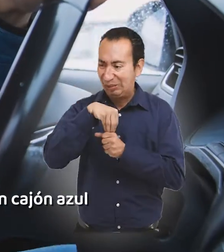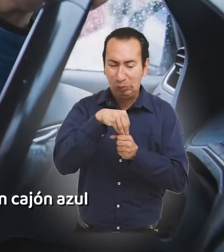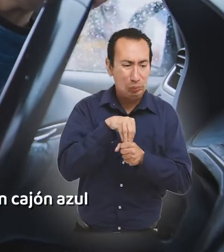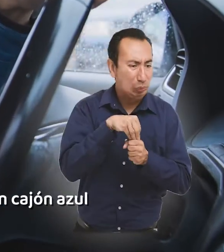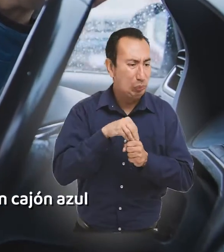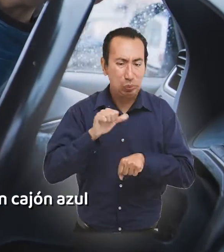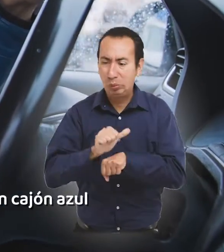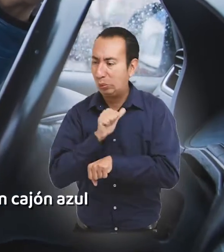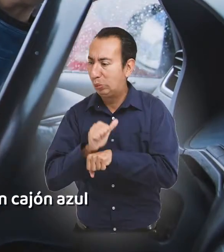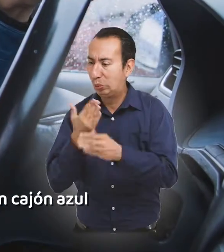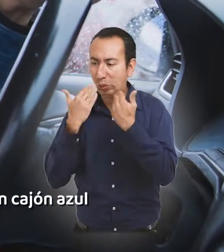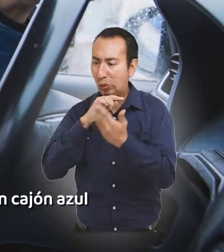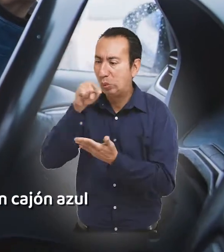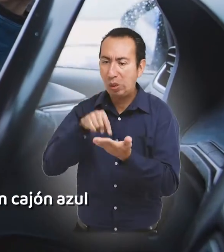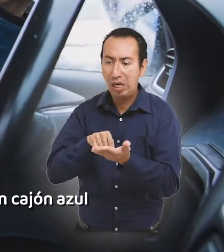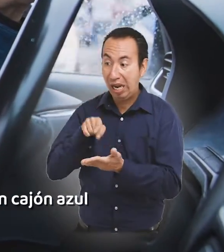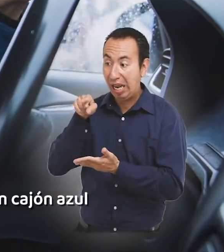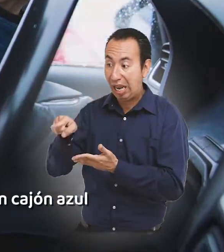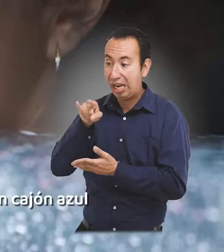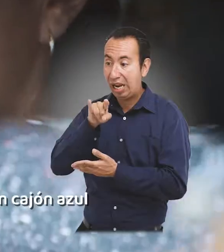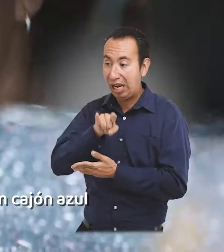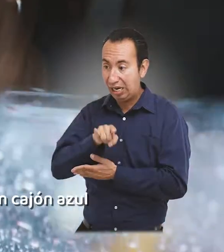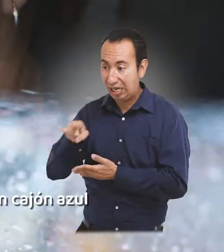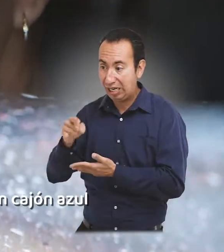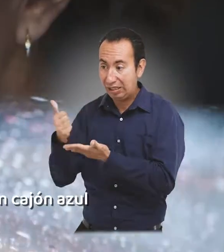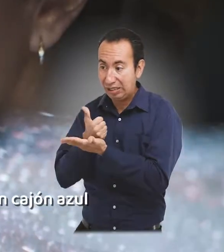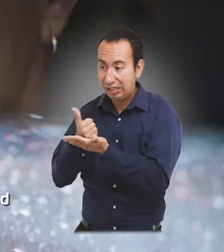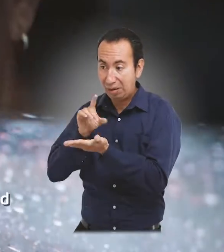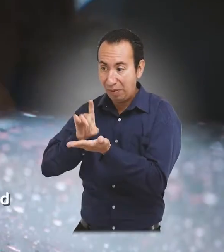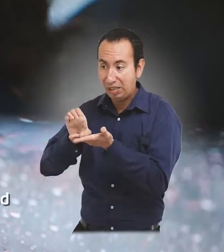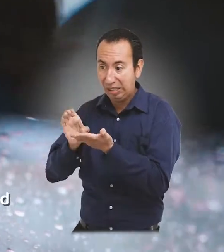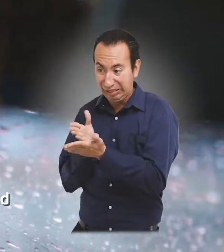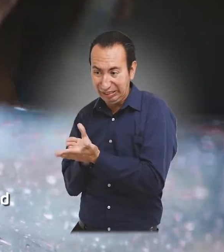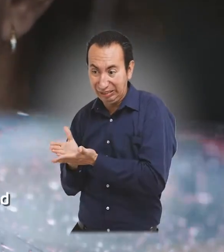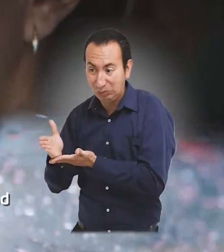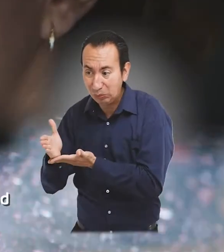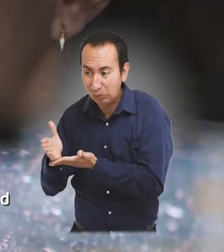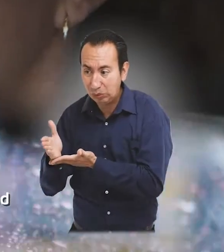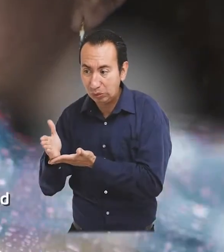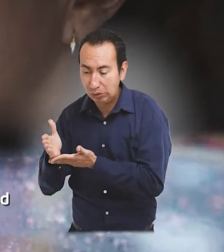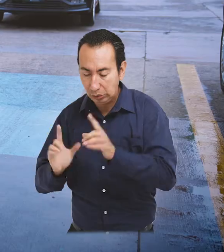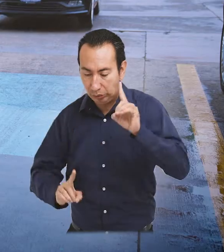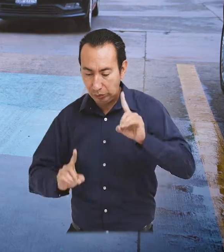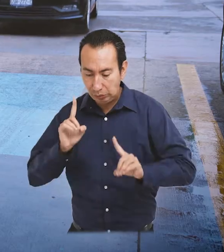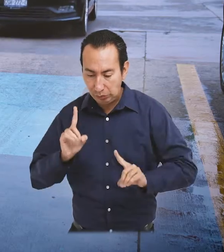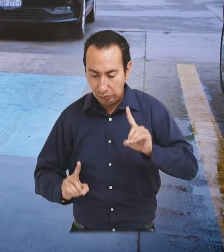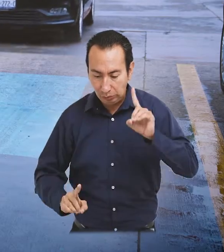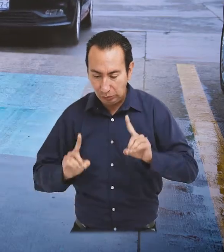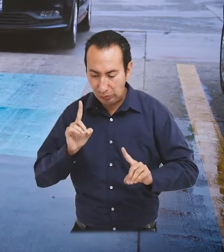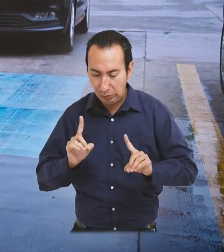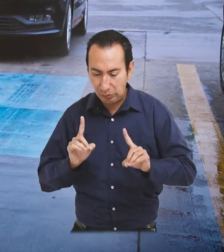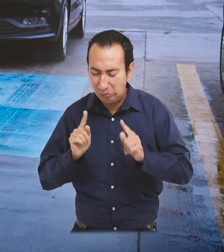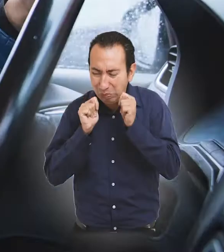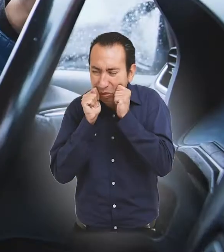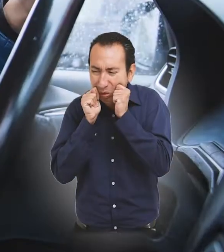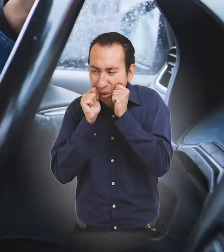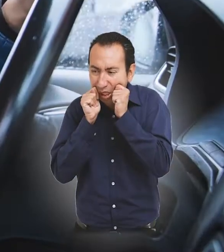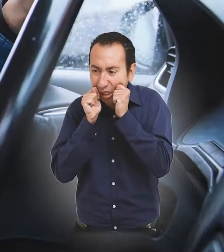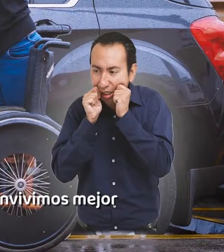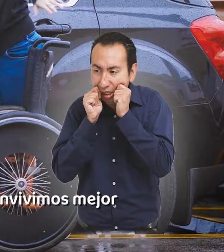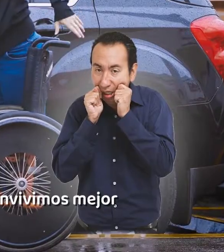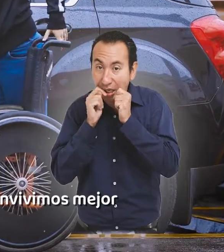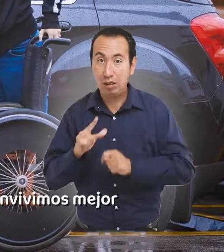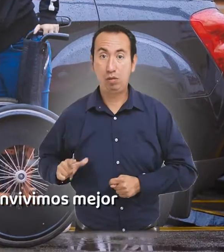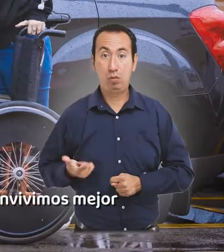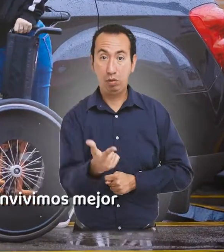Ay, no. Está llenísimo. hay lugar. Solo un cajón azul para personas con discapacidad. Ay, qué importa. No te tardas.